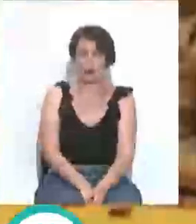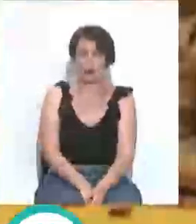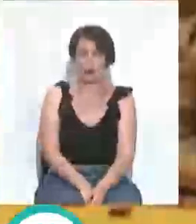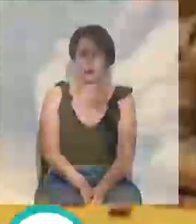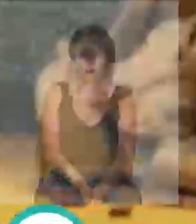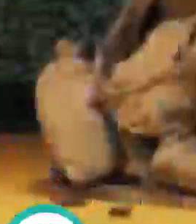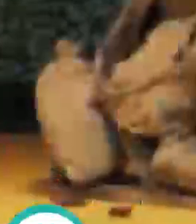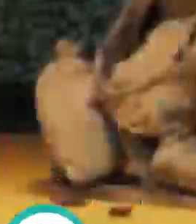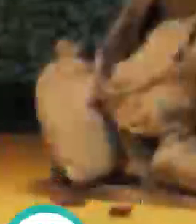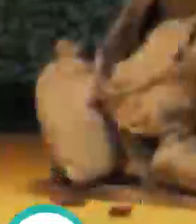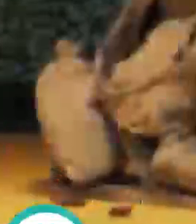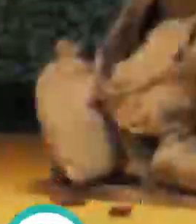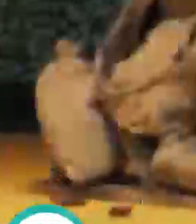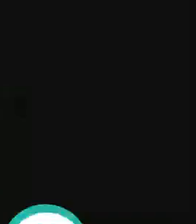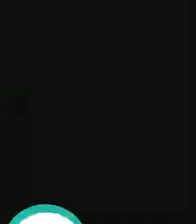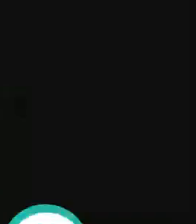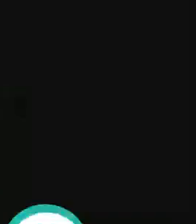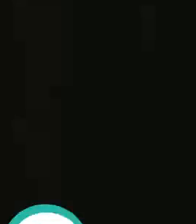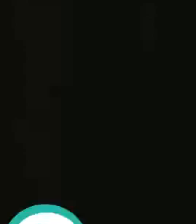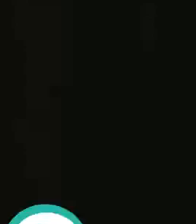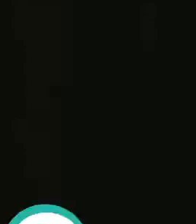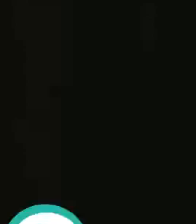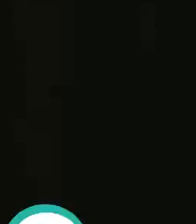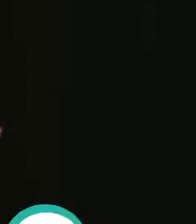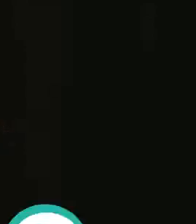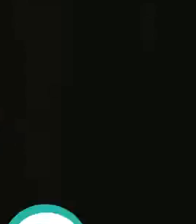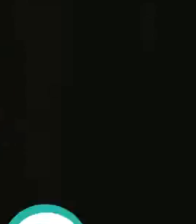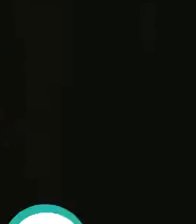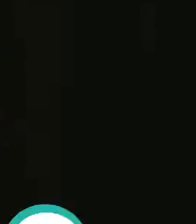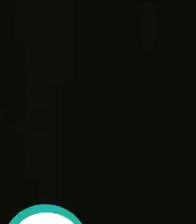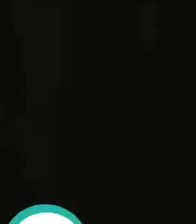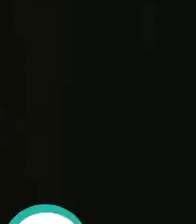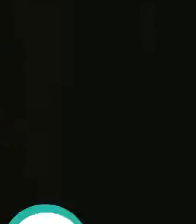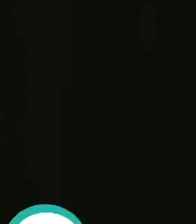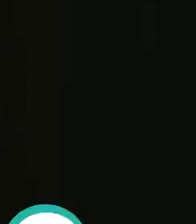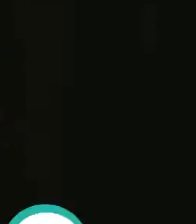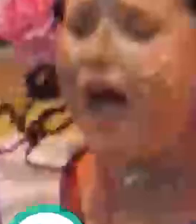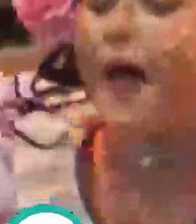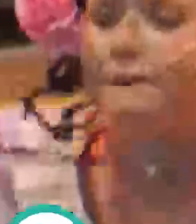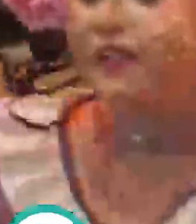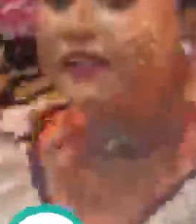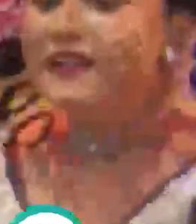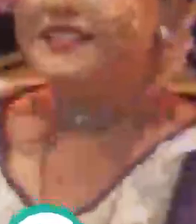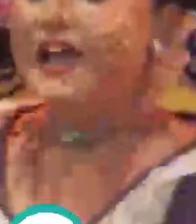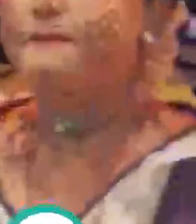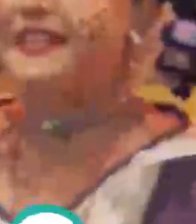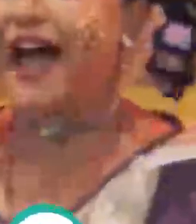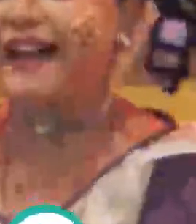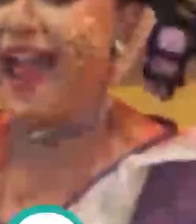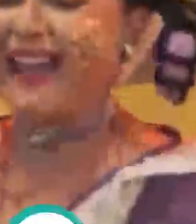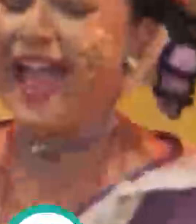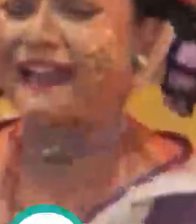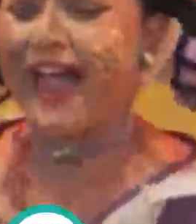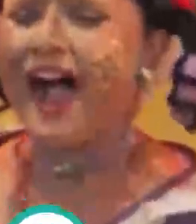Mientras haya un chiquillo viviendo prensado en un cuerpo de Lola siempre